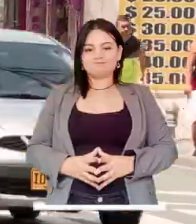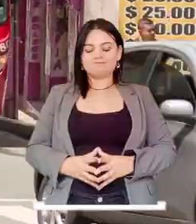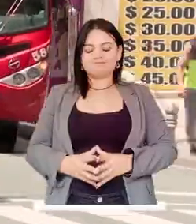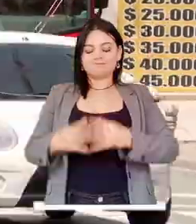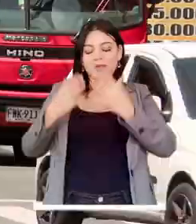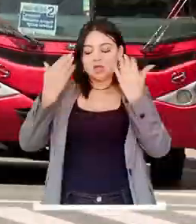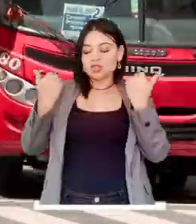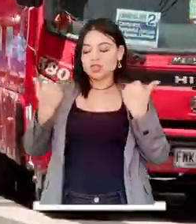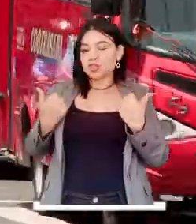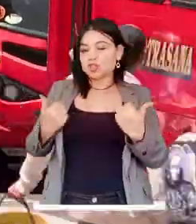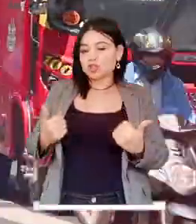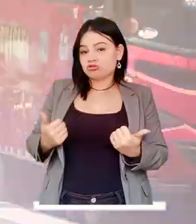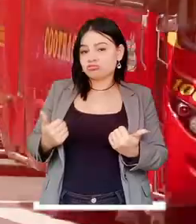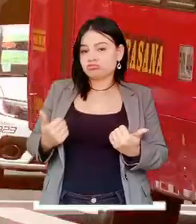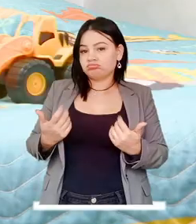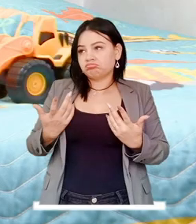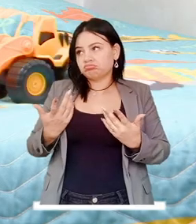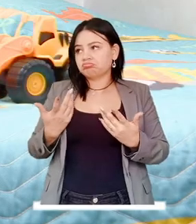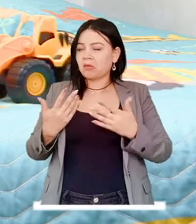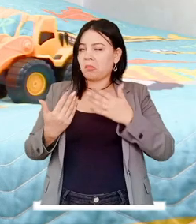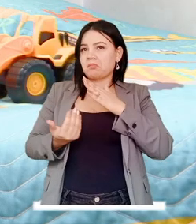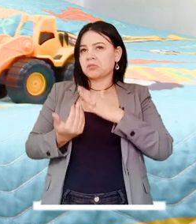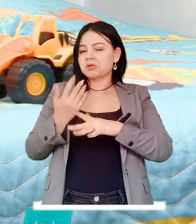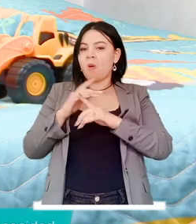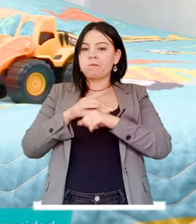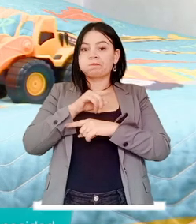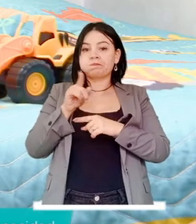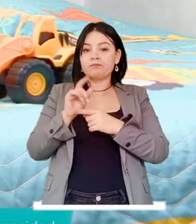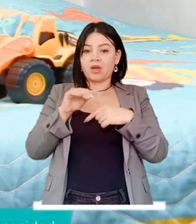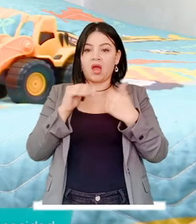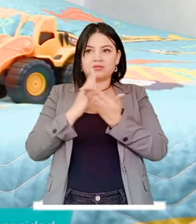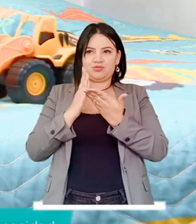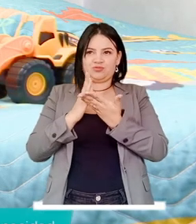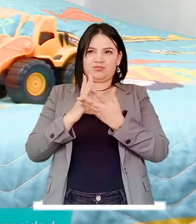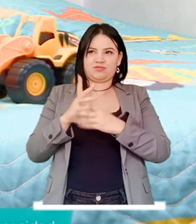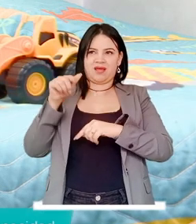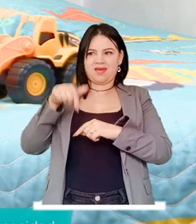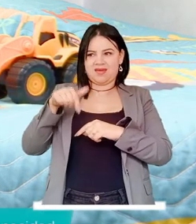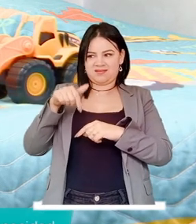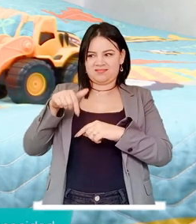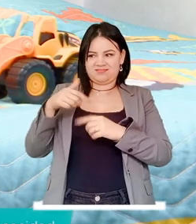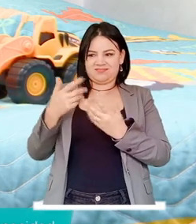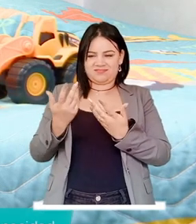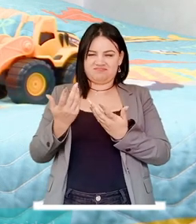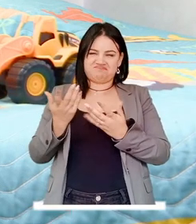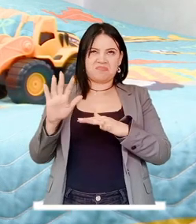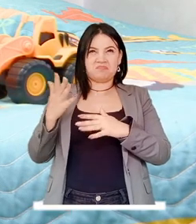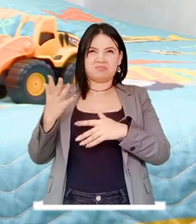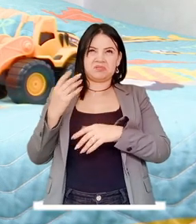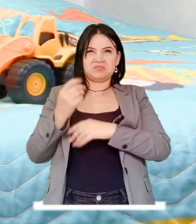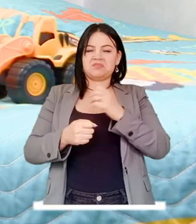Yo empecé a estudiar acá en el